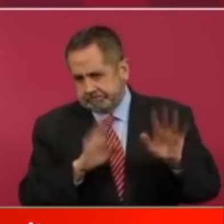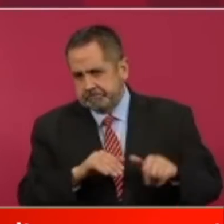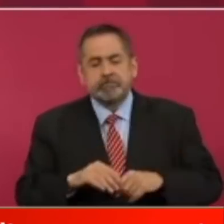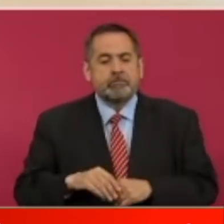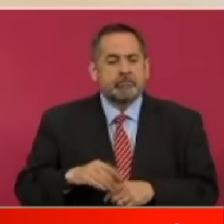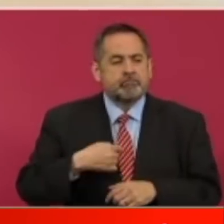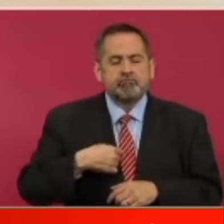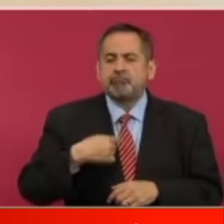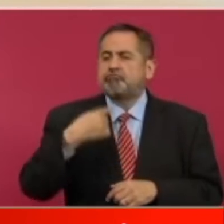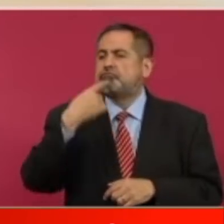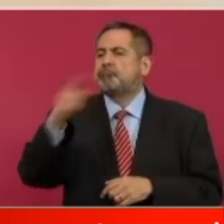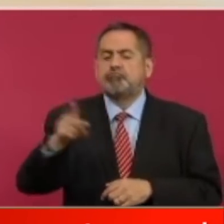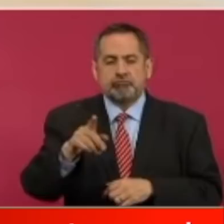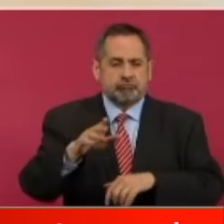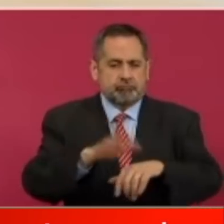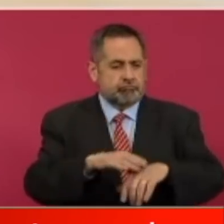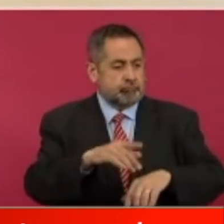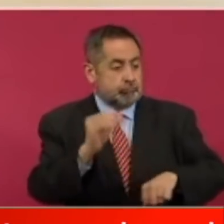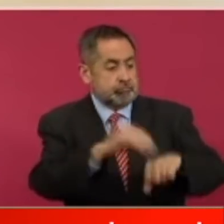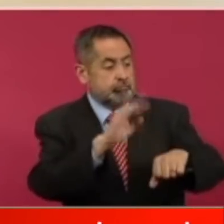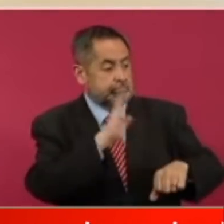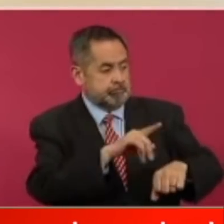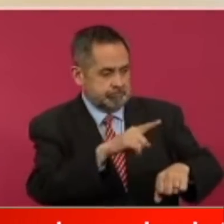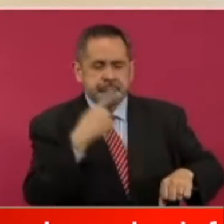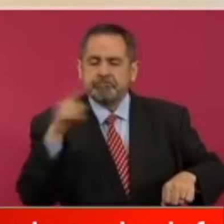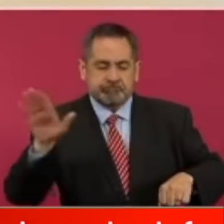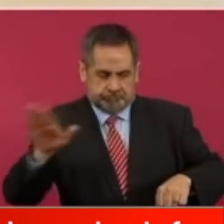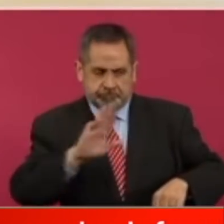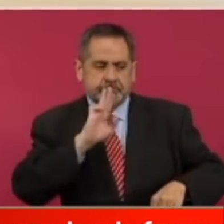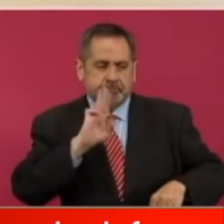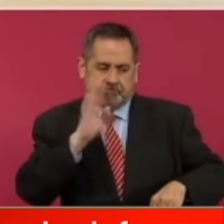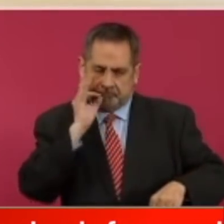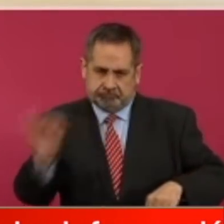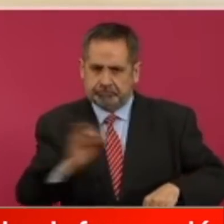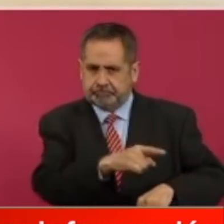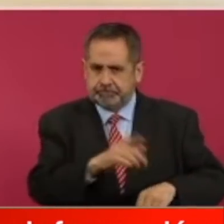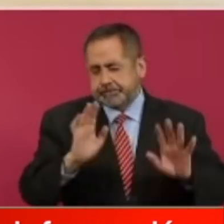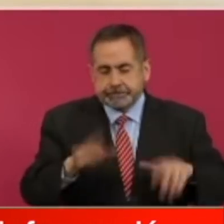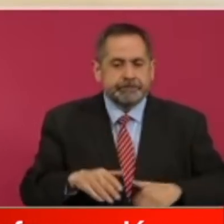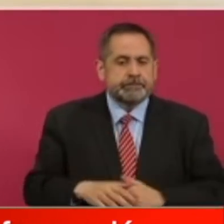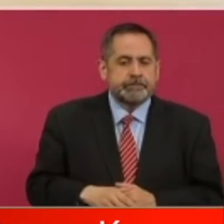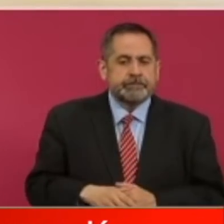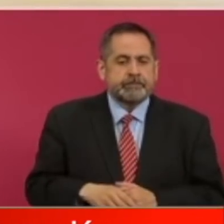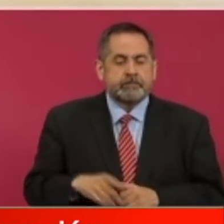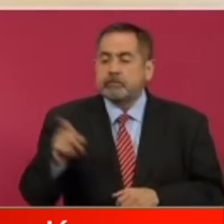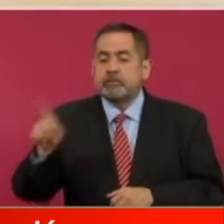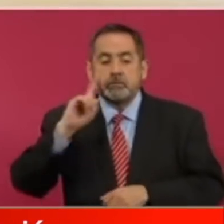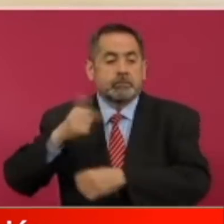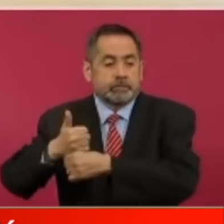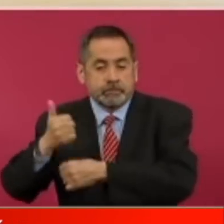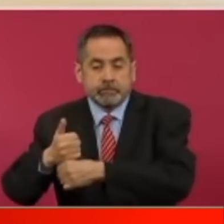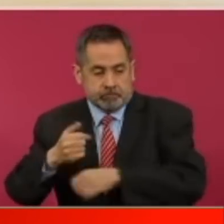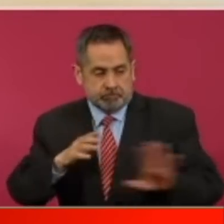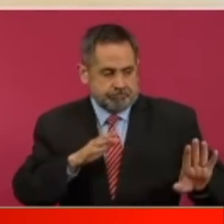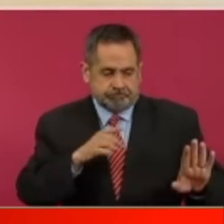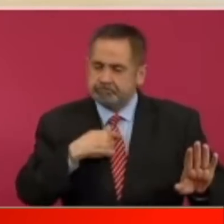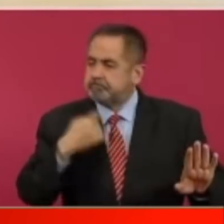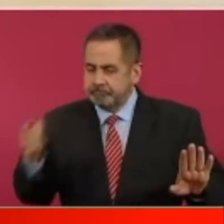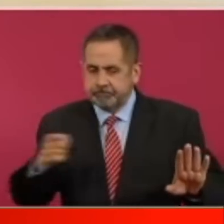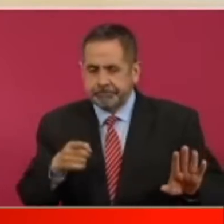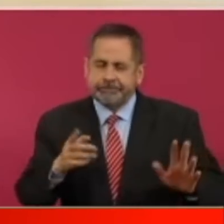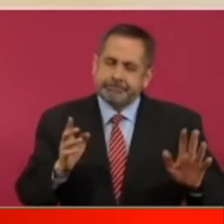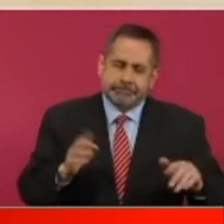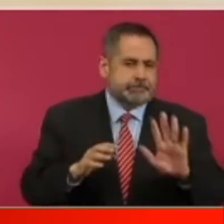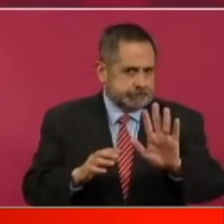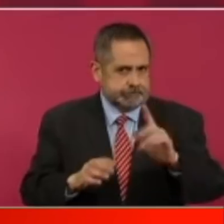una y tienen al final una situación que es clara y contundente y que se debe de